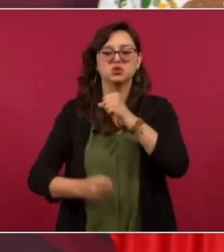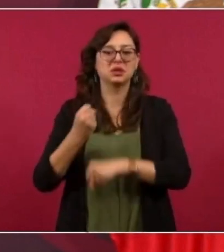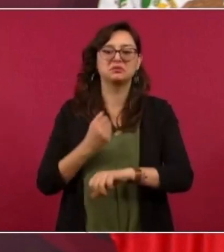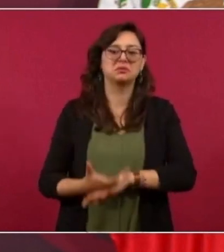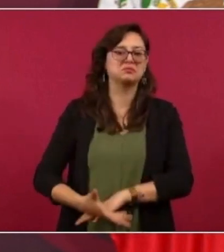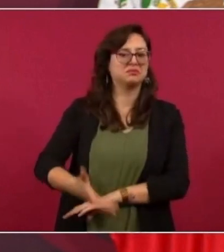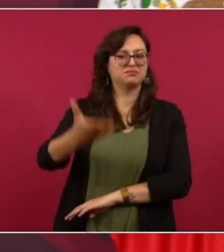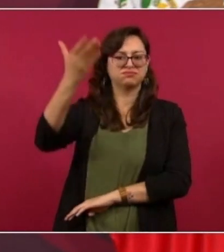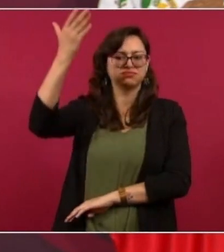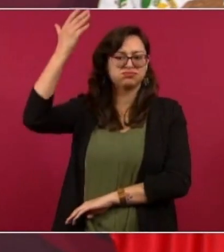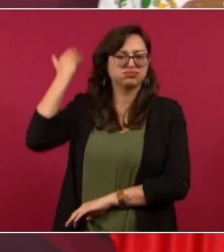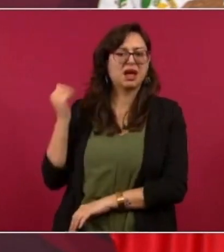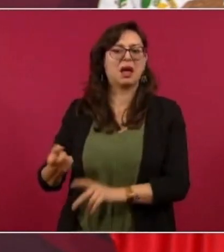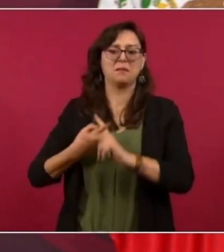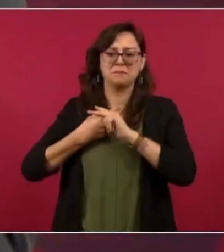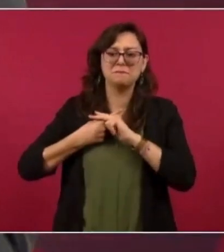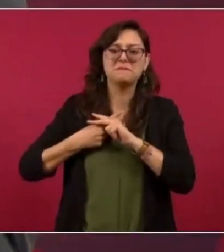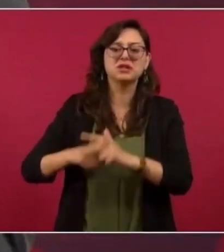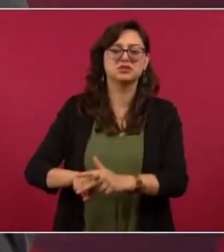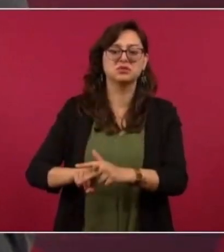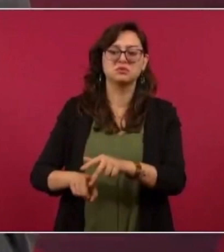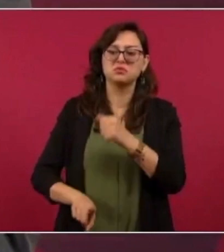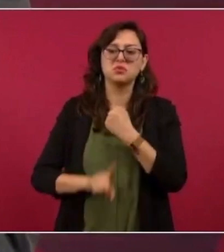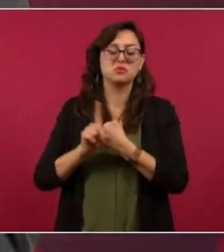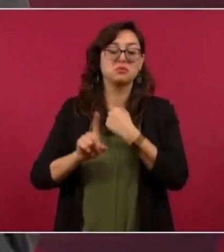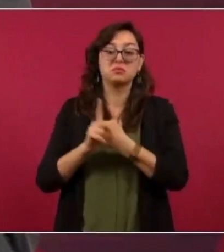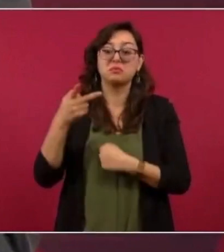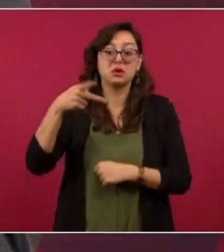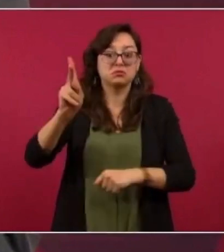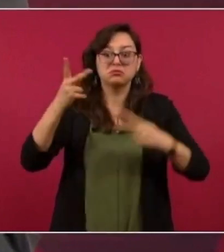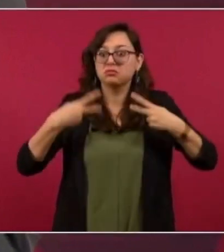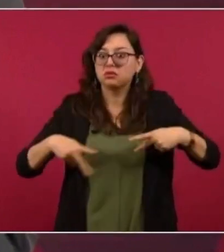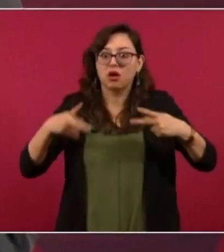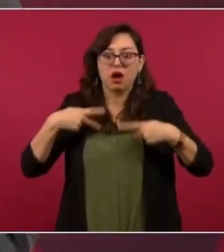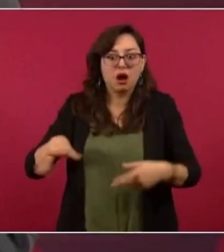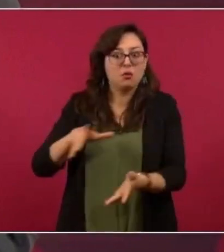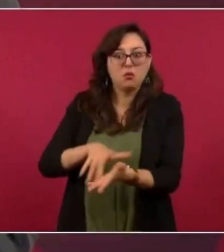así seguían votando por el PAN.